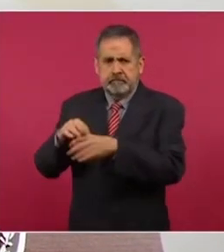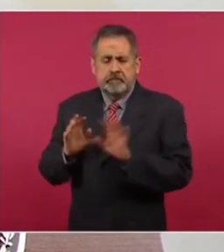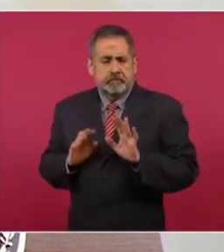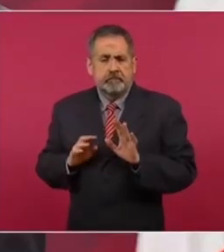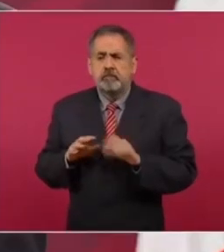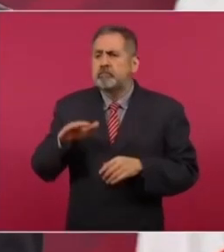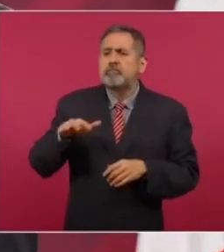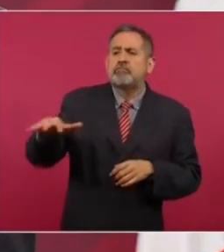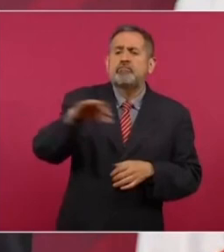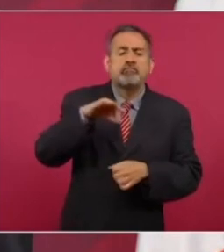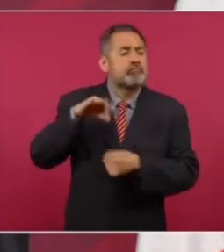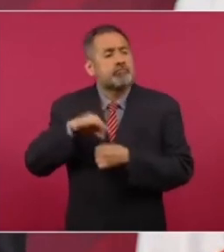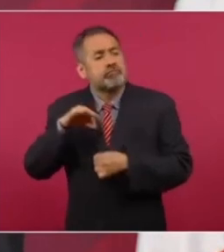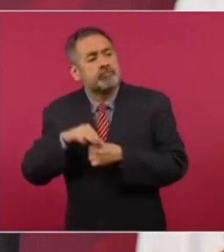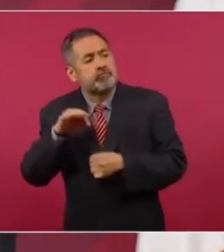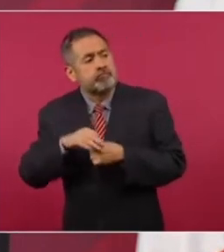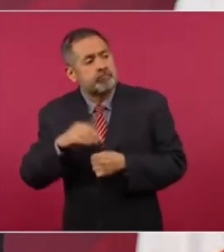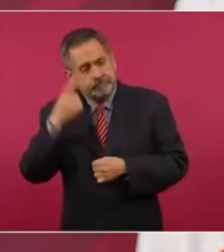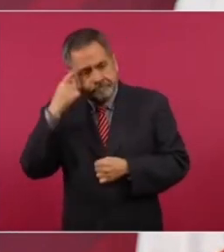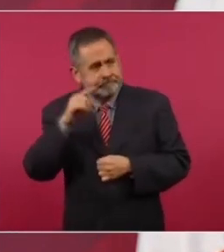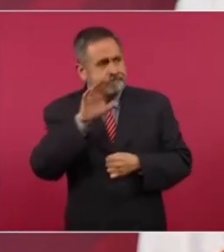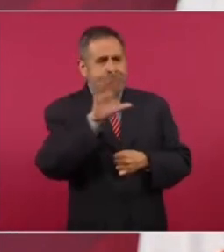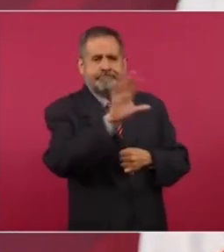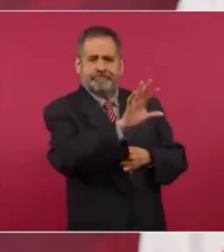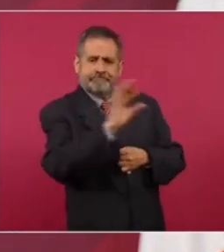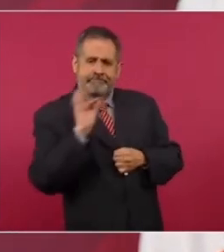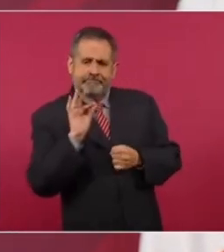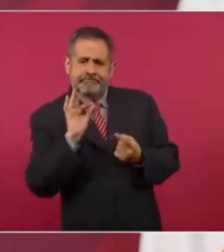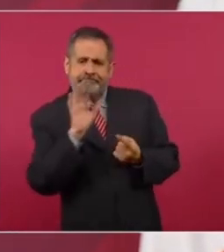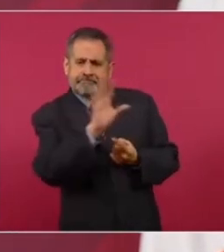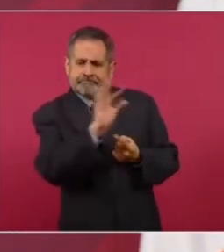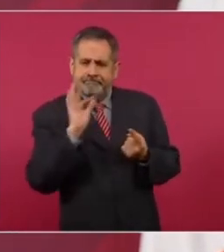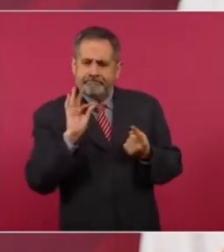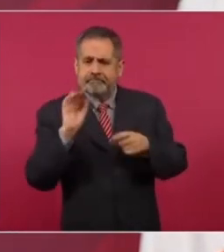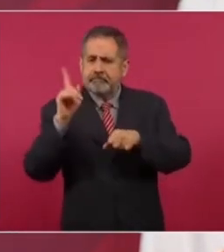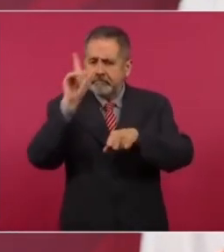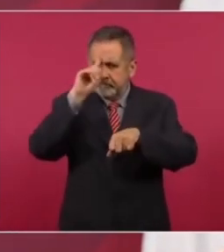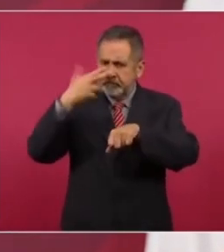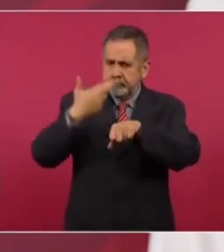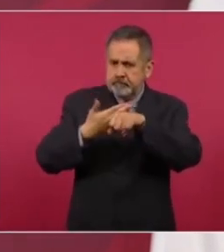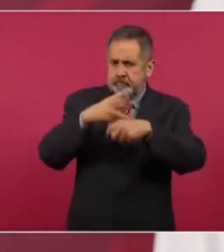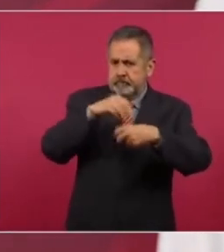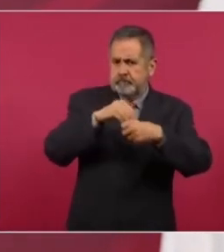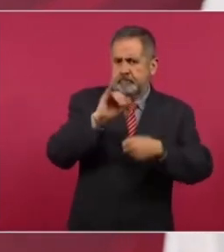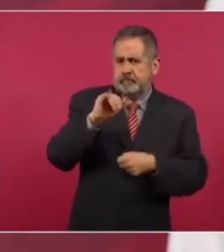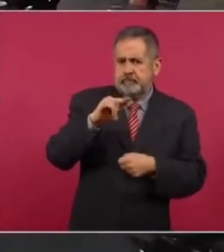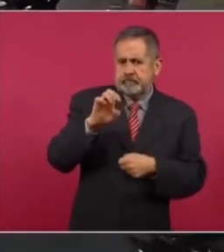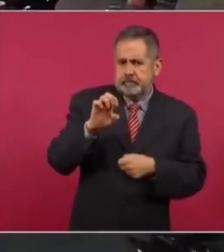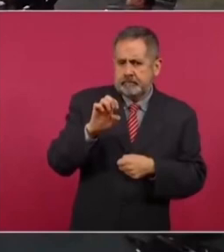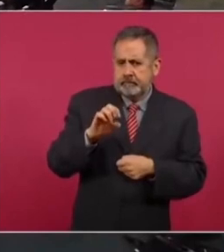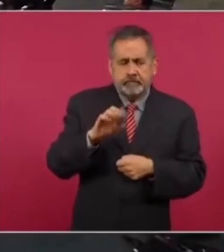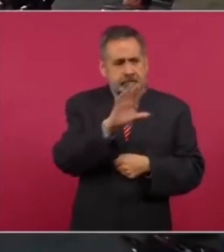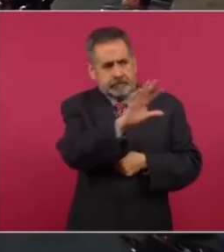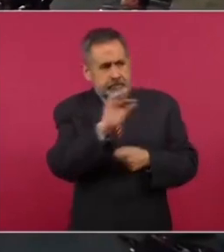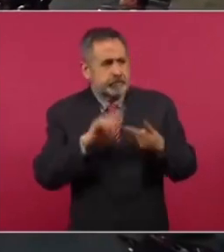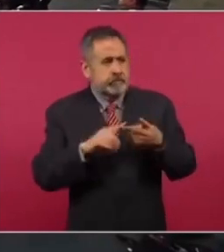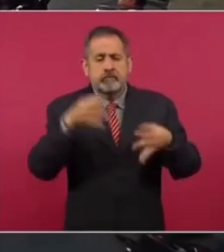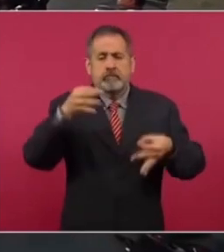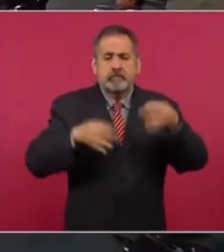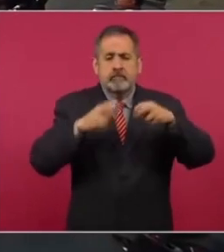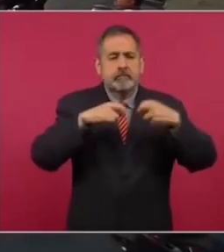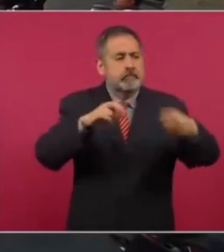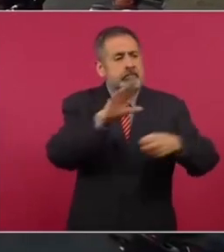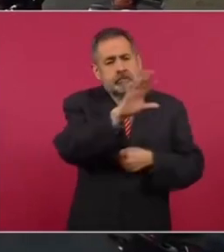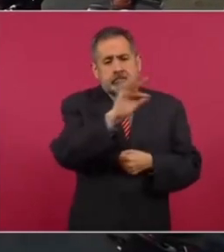de ciudadanos sean los que elijan a los consejeros a los magistrados del tribunal